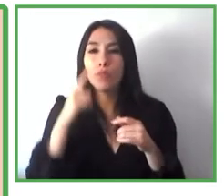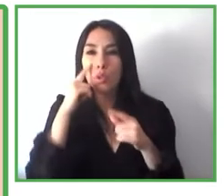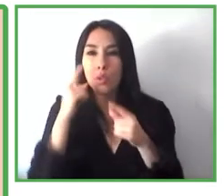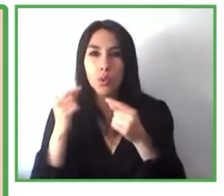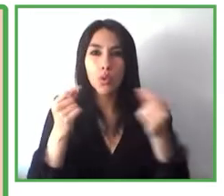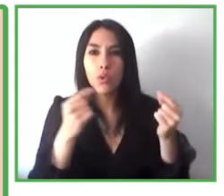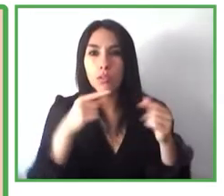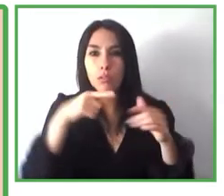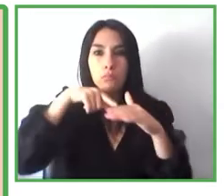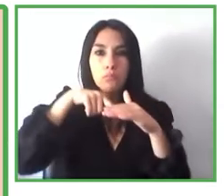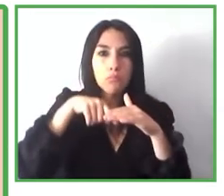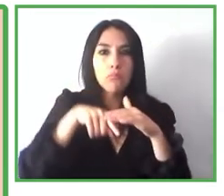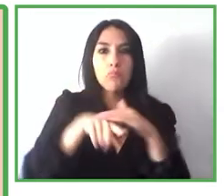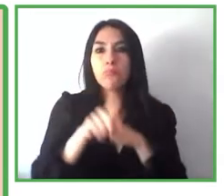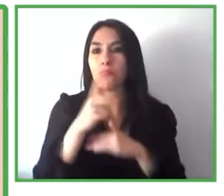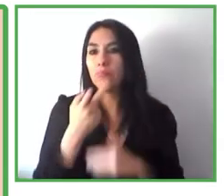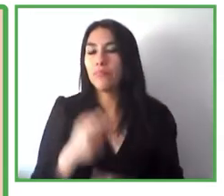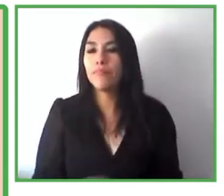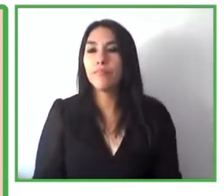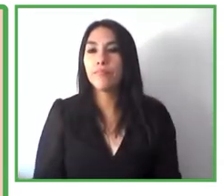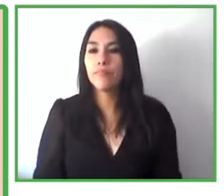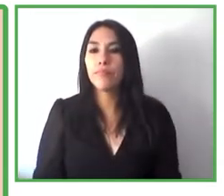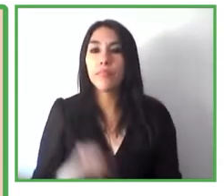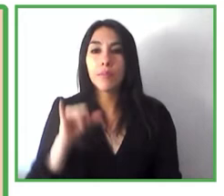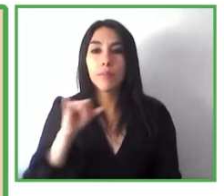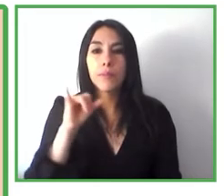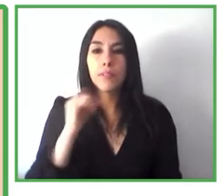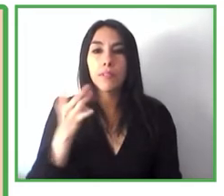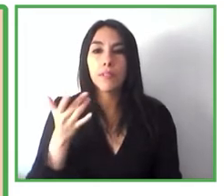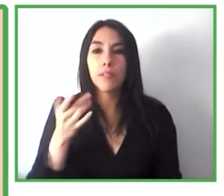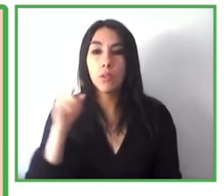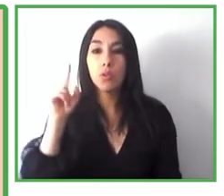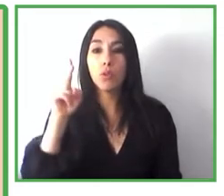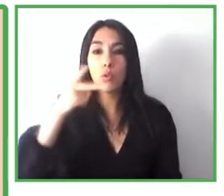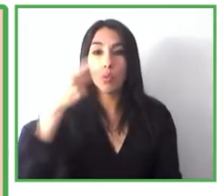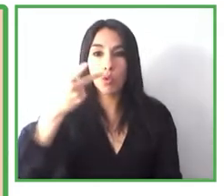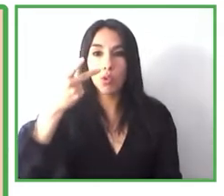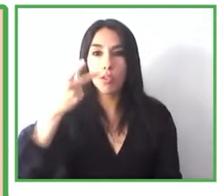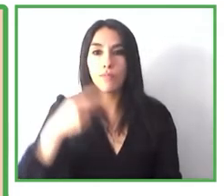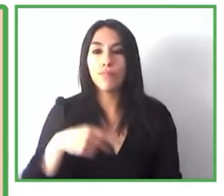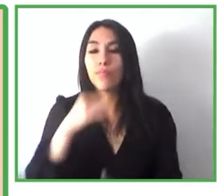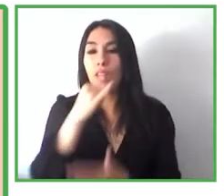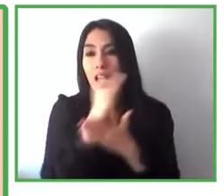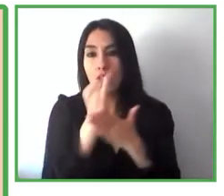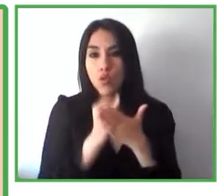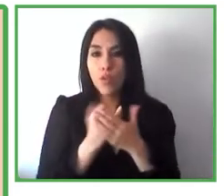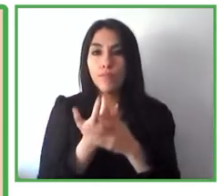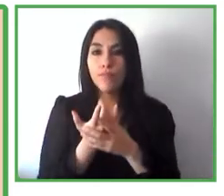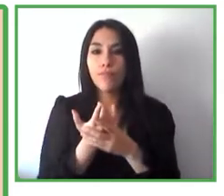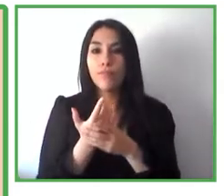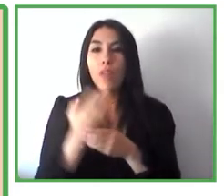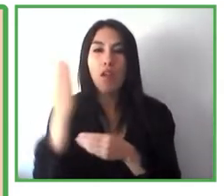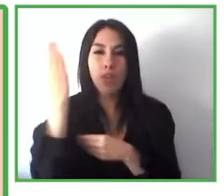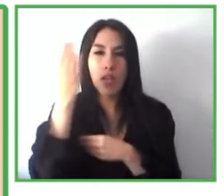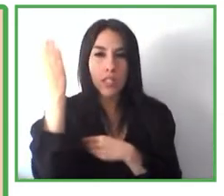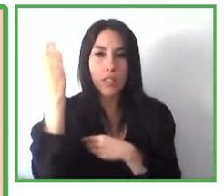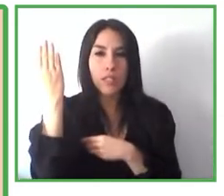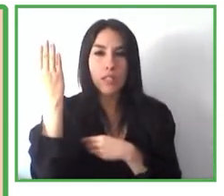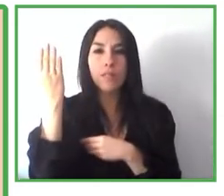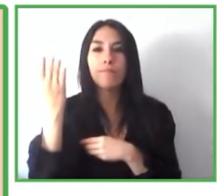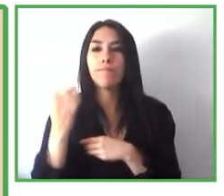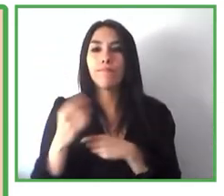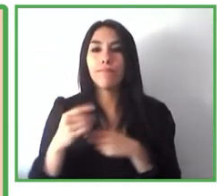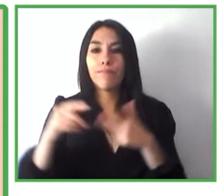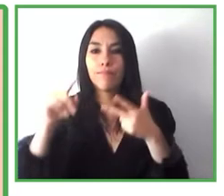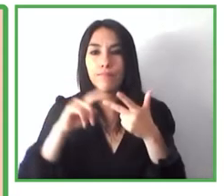y en segundo lugar también utilizamos lo que llamamos el diseño basado en evidencias con este diseño basado en evidencias lo que hacemos es conseguir